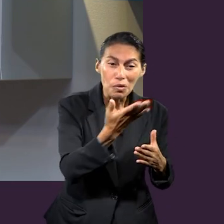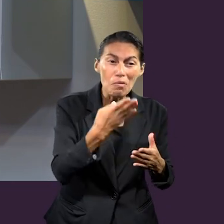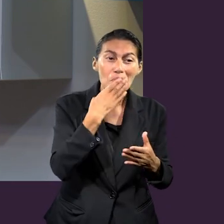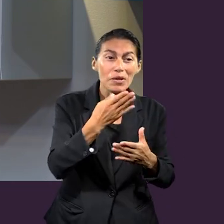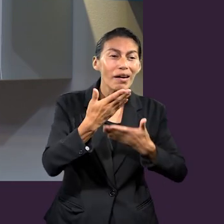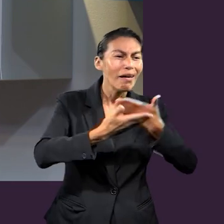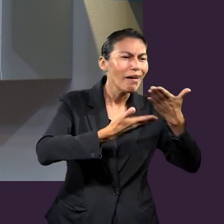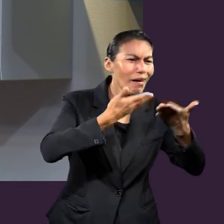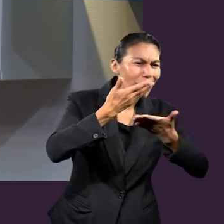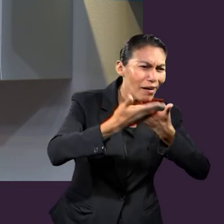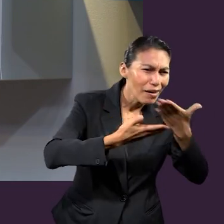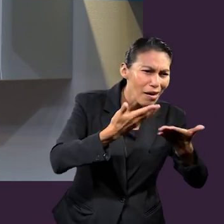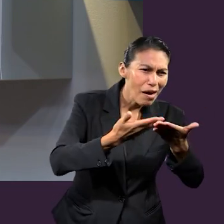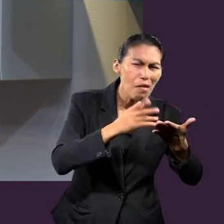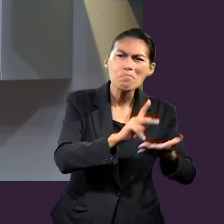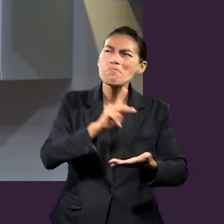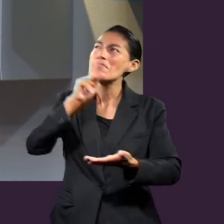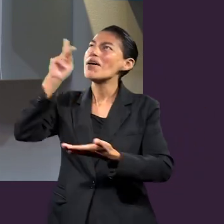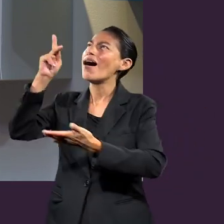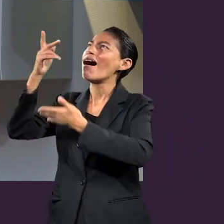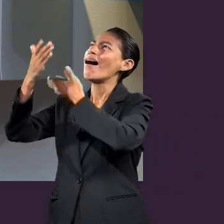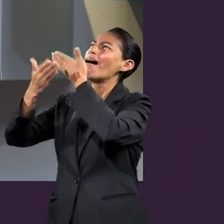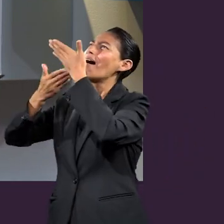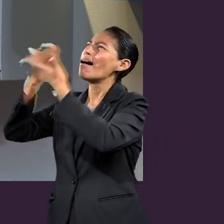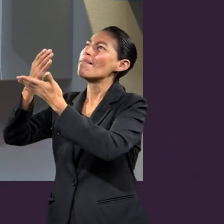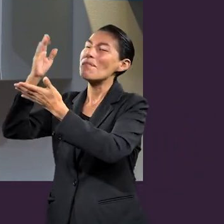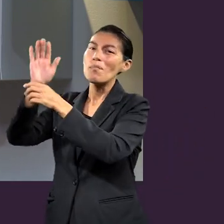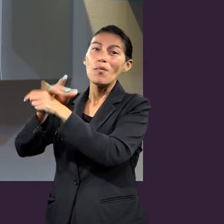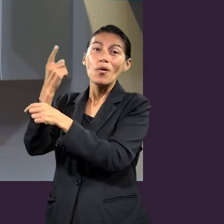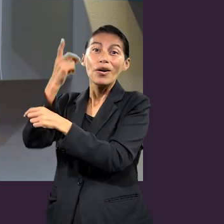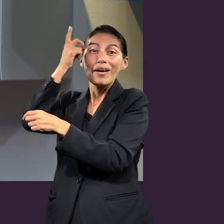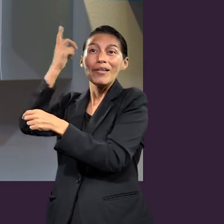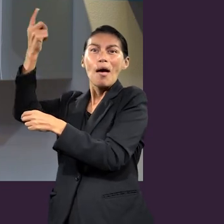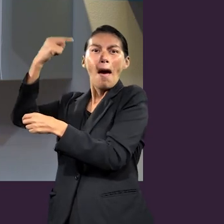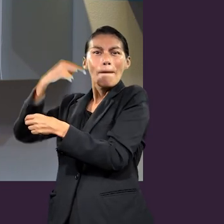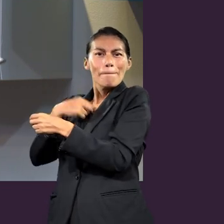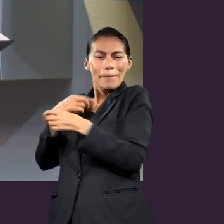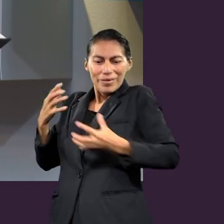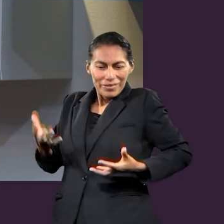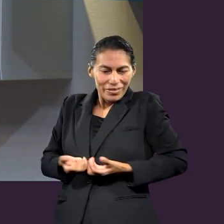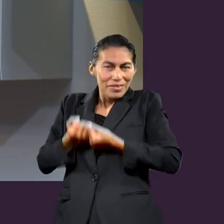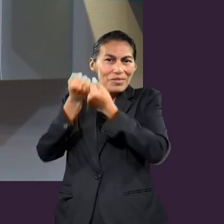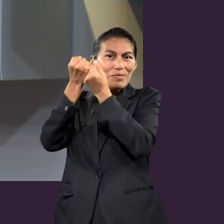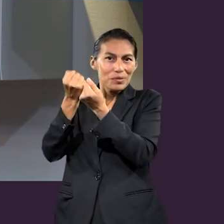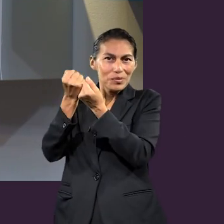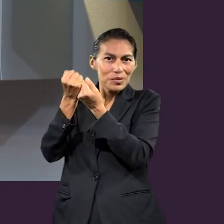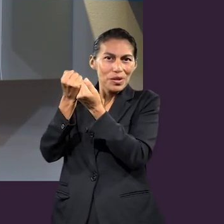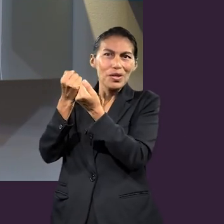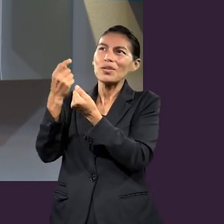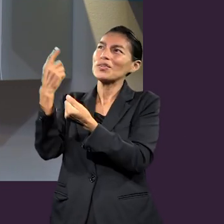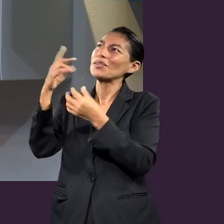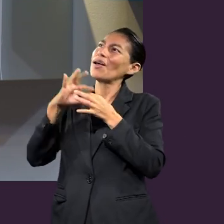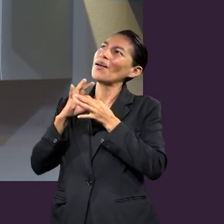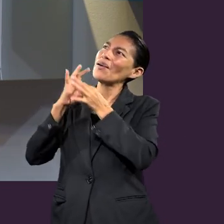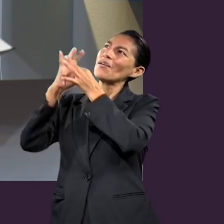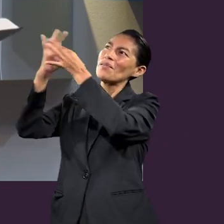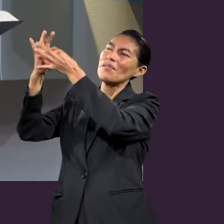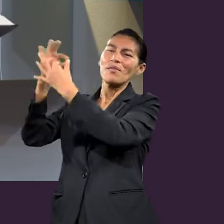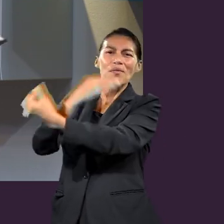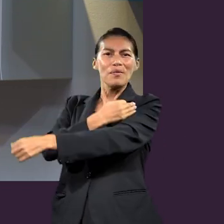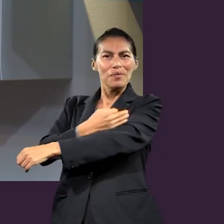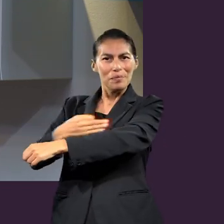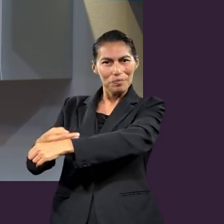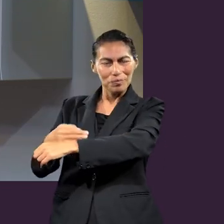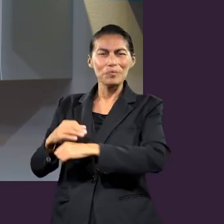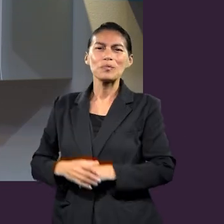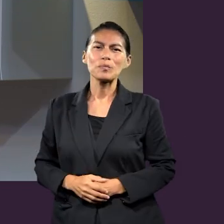bien, porque somos siervos del Señor, porque somos salvados por el Señor, porque somos redimidos por el Señor, porque somos